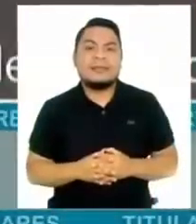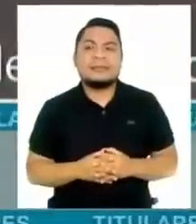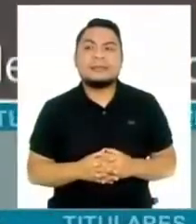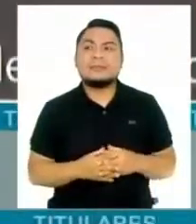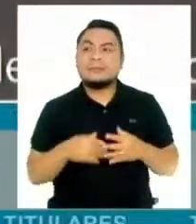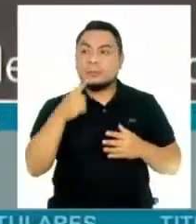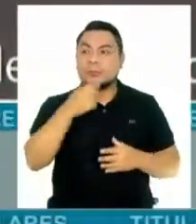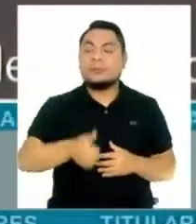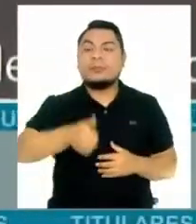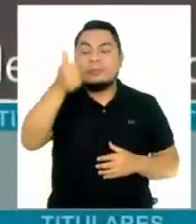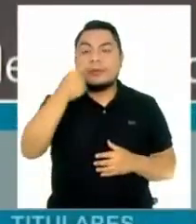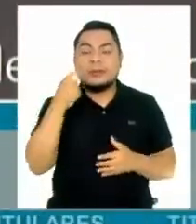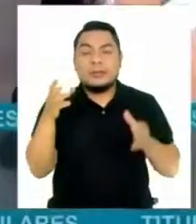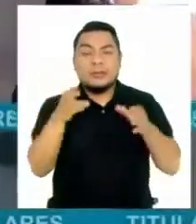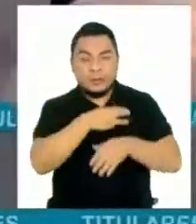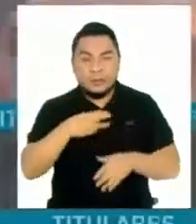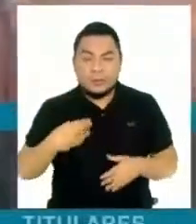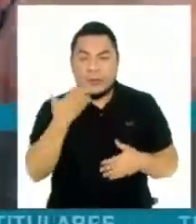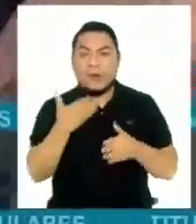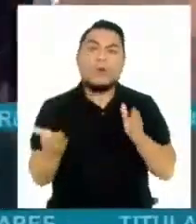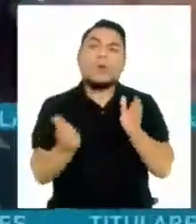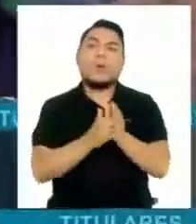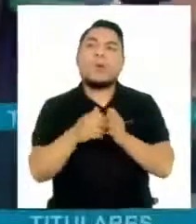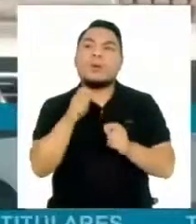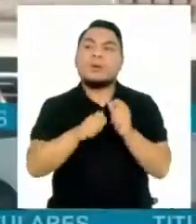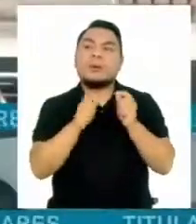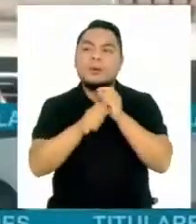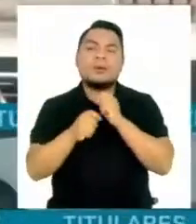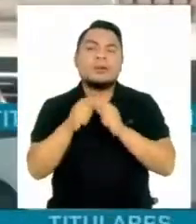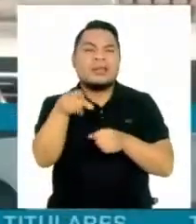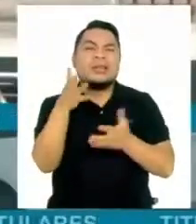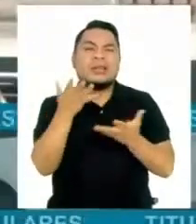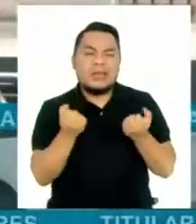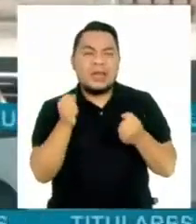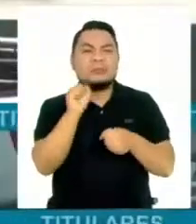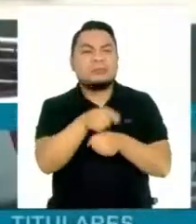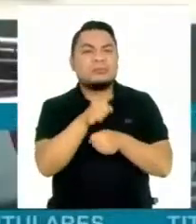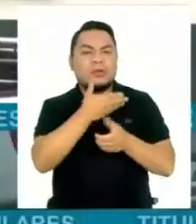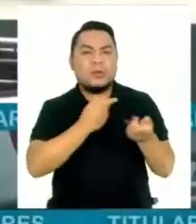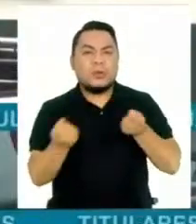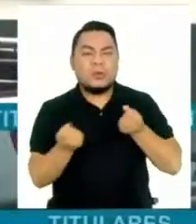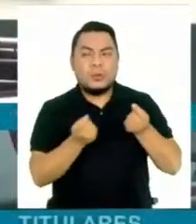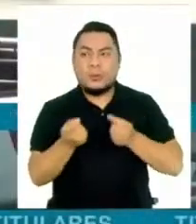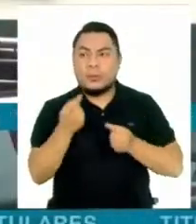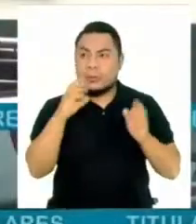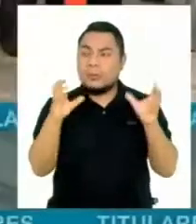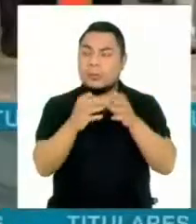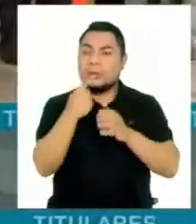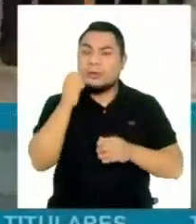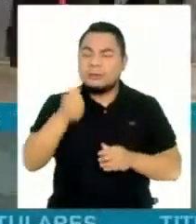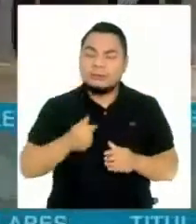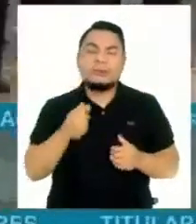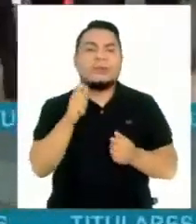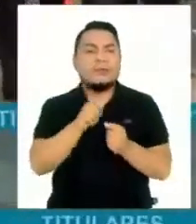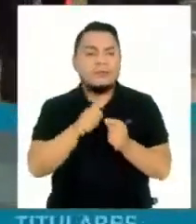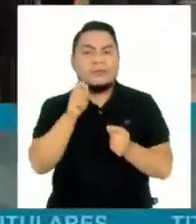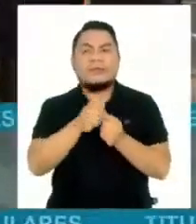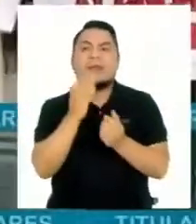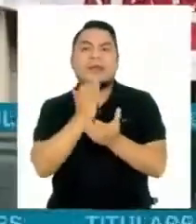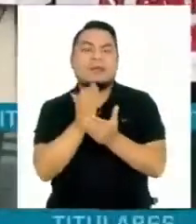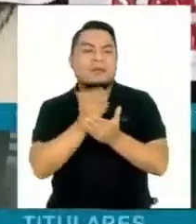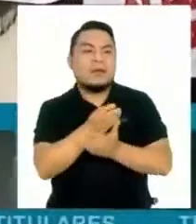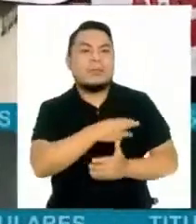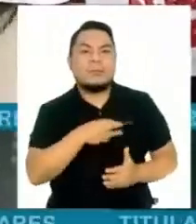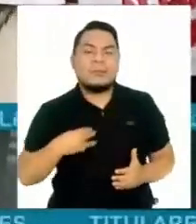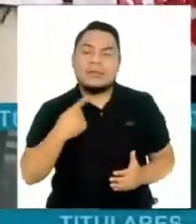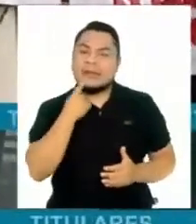Jefe del gabinete dijo que hay una contracampaña para socavar al gobierno. Miembros de la bancada de Perú Libre le lamentan el hostigamiento contra los ministros.